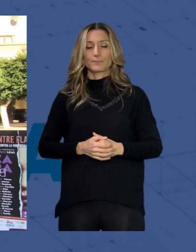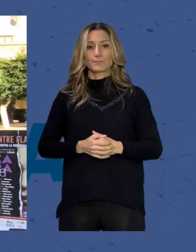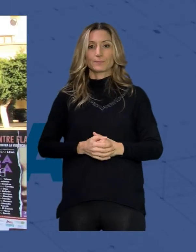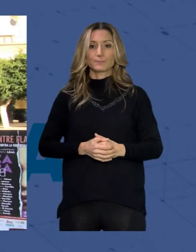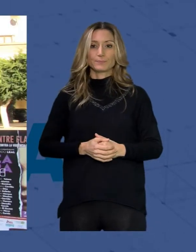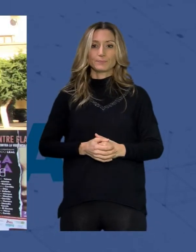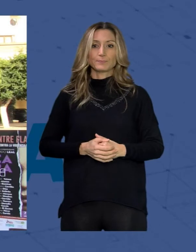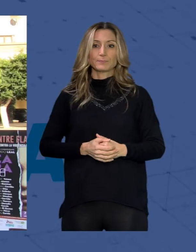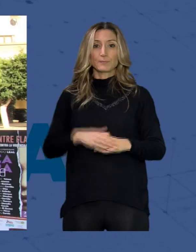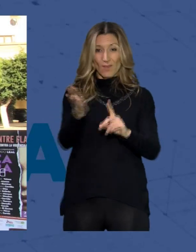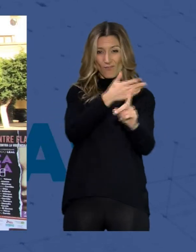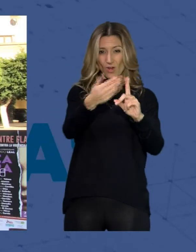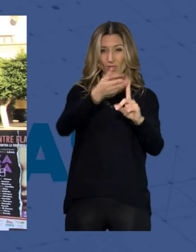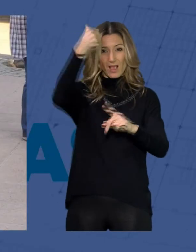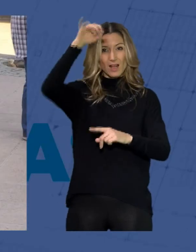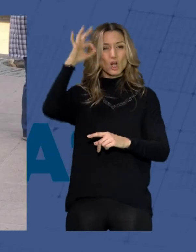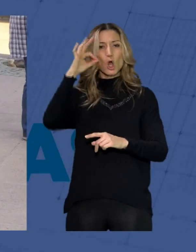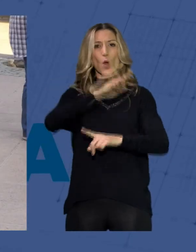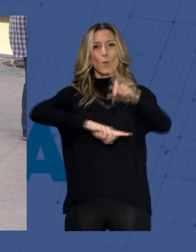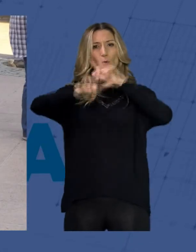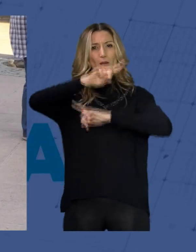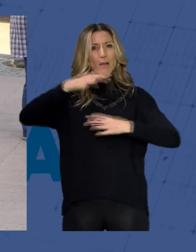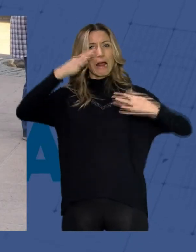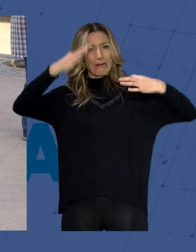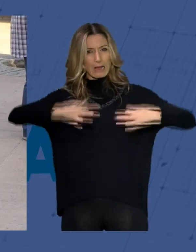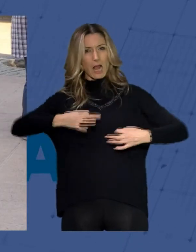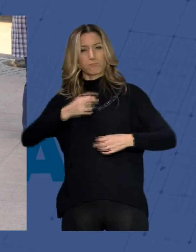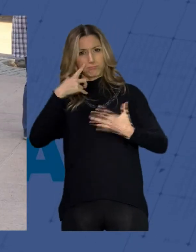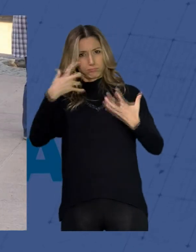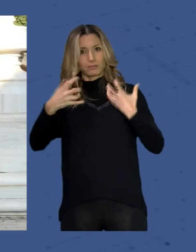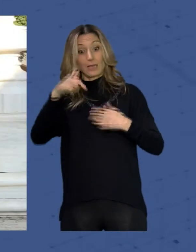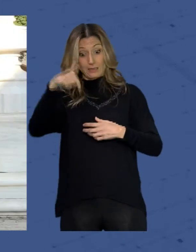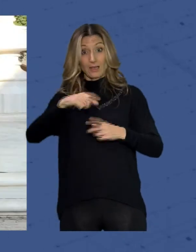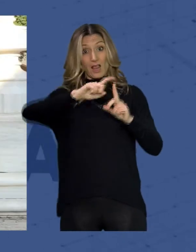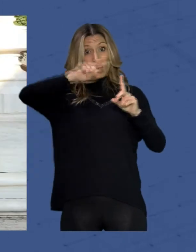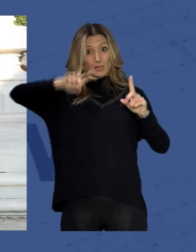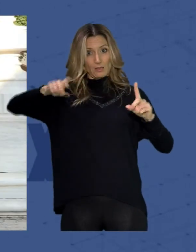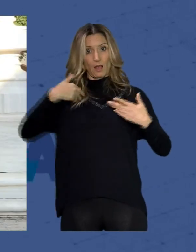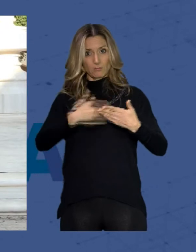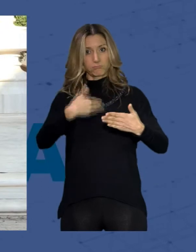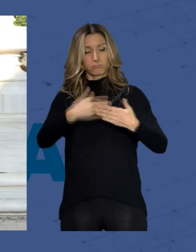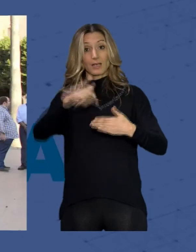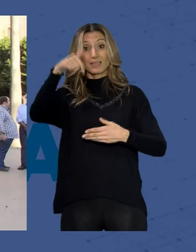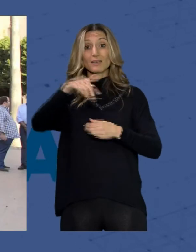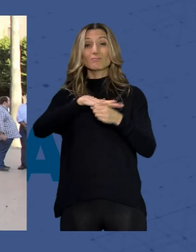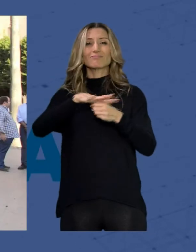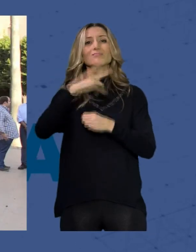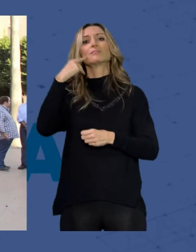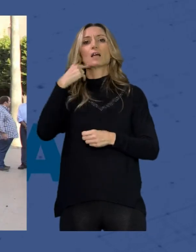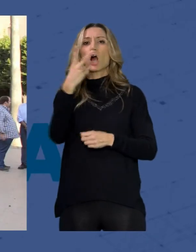la violencia de género es un problema más que real tal y como muestra las estadísticas actuales sólo en la provincia de Almería